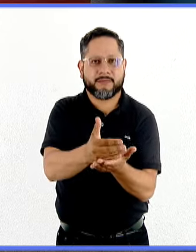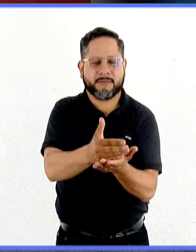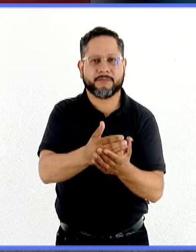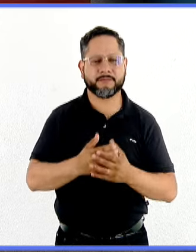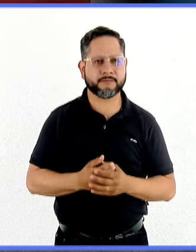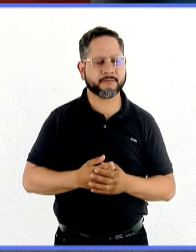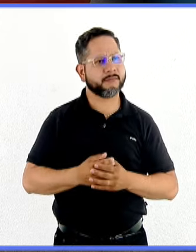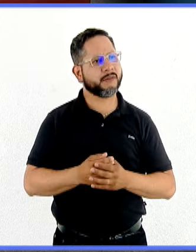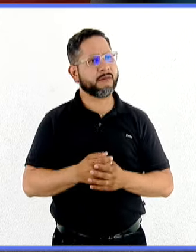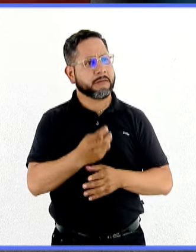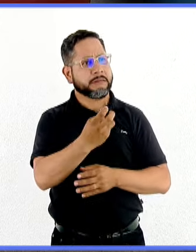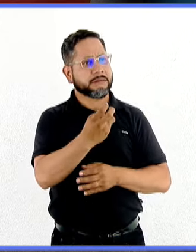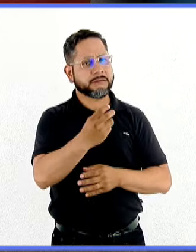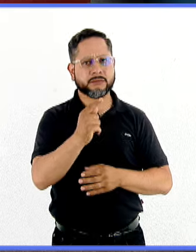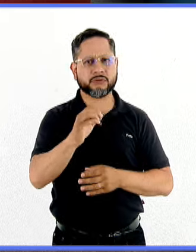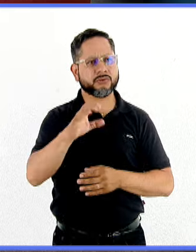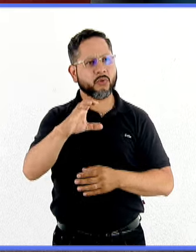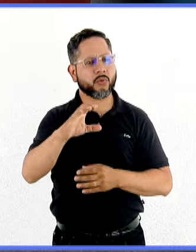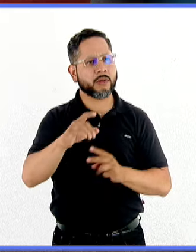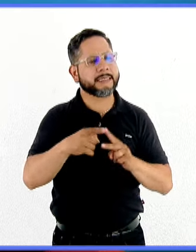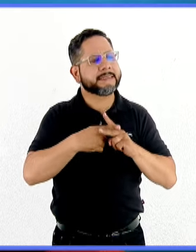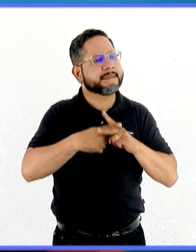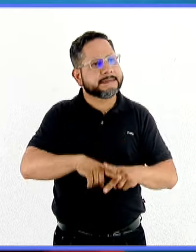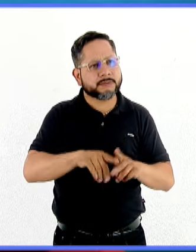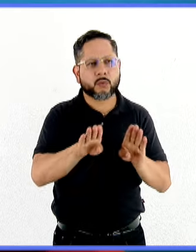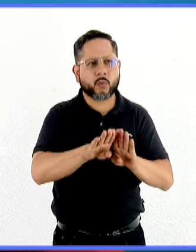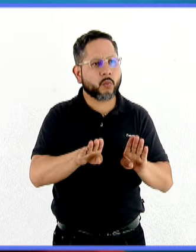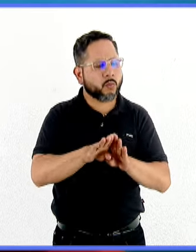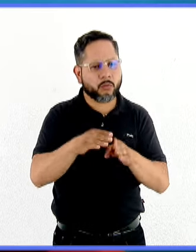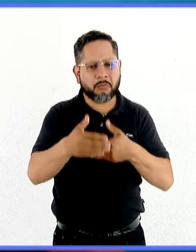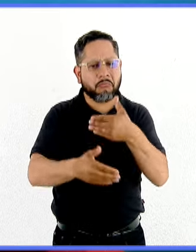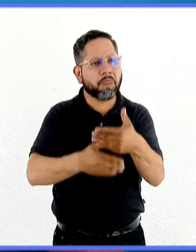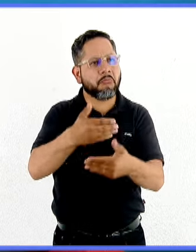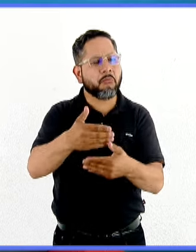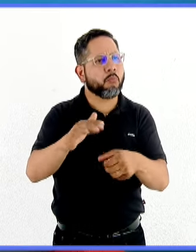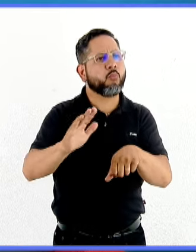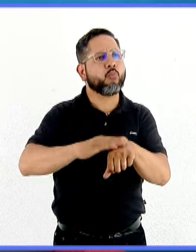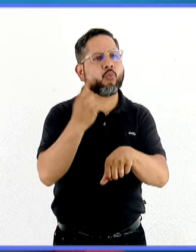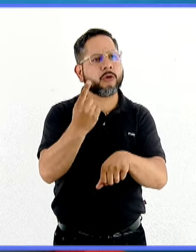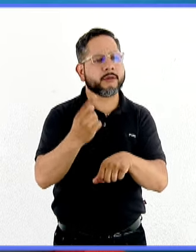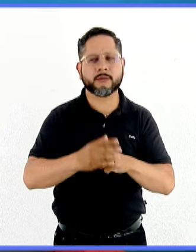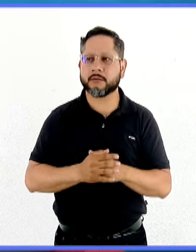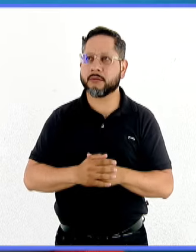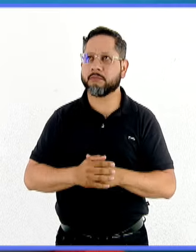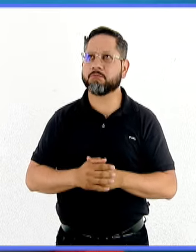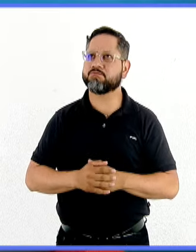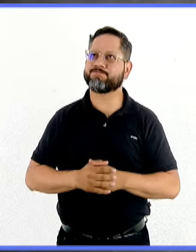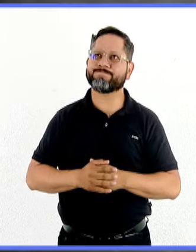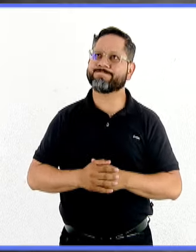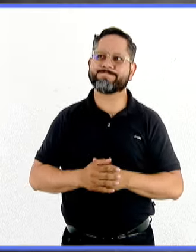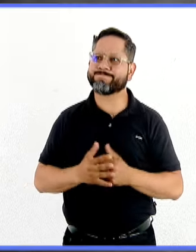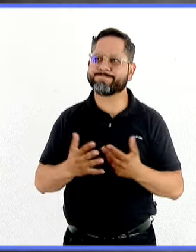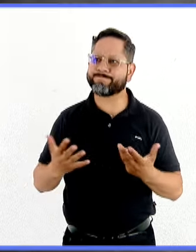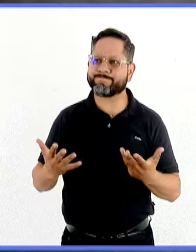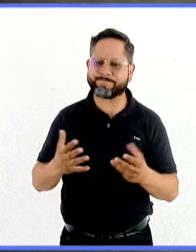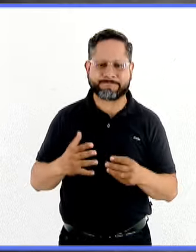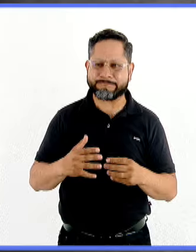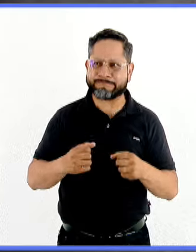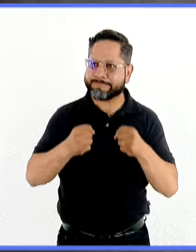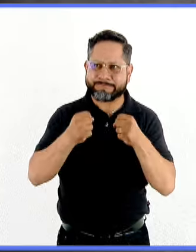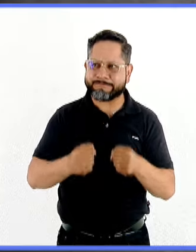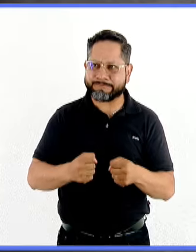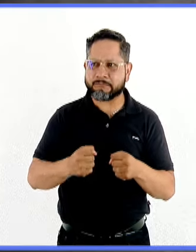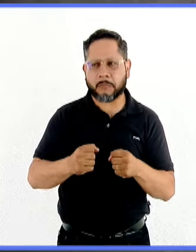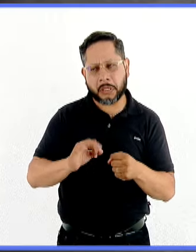este sentido, ¿qué se sabe de las causas? ¿Qué es lo que origina que alguien desarrolle un trastorno obsesivo compulsivo? No hay como una etiología específica,